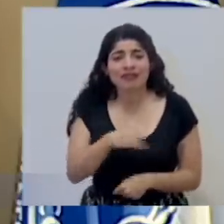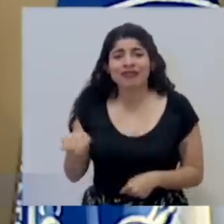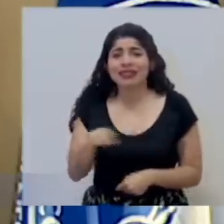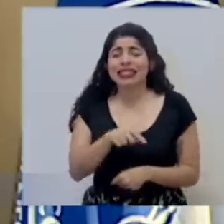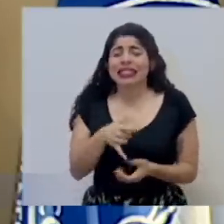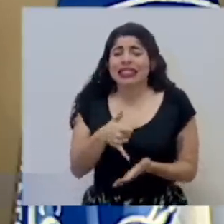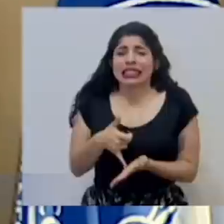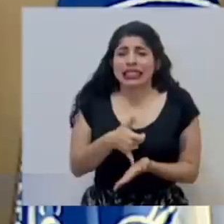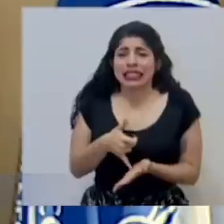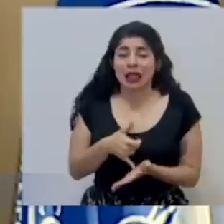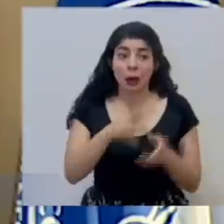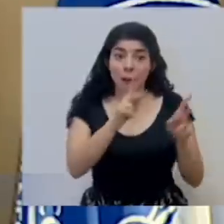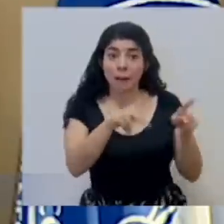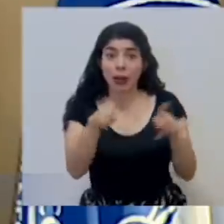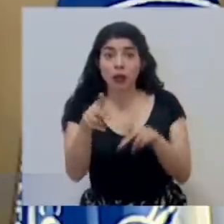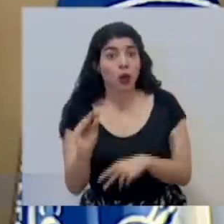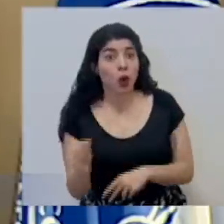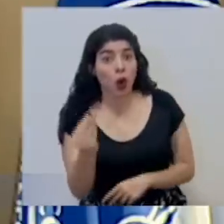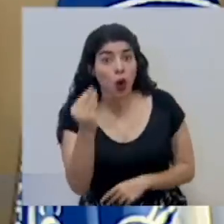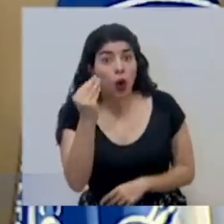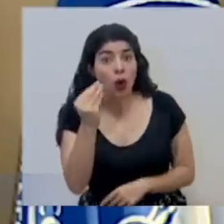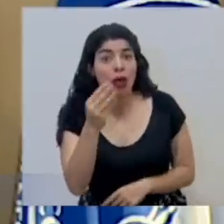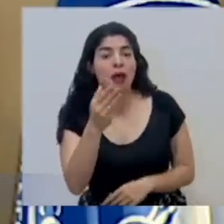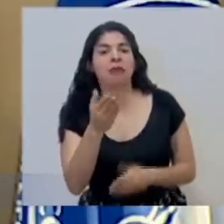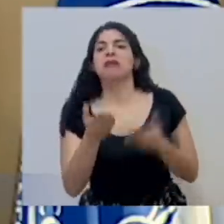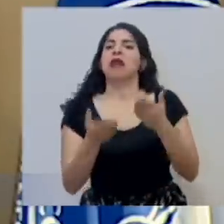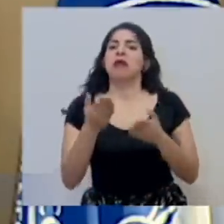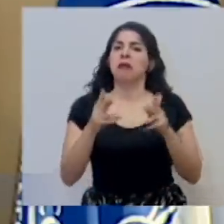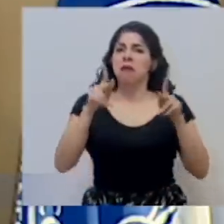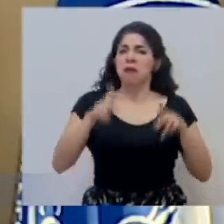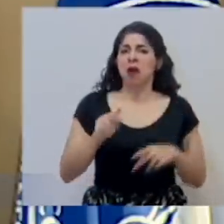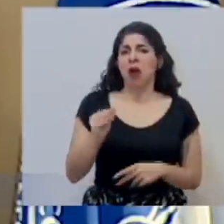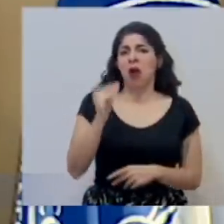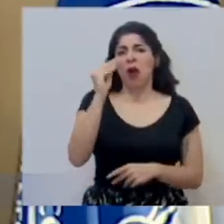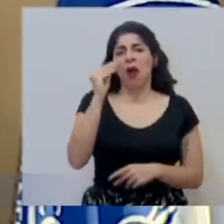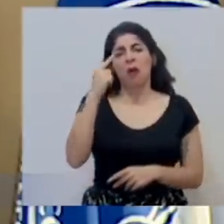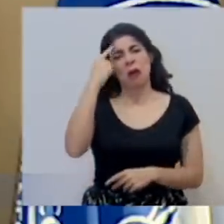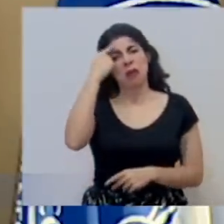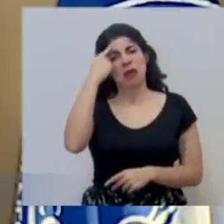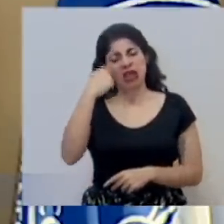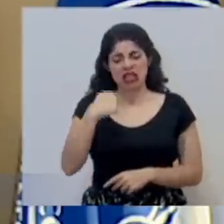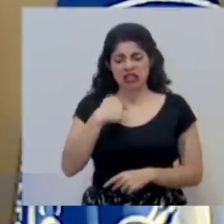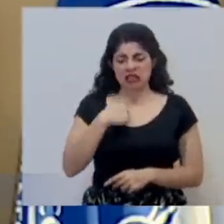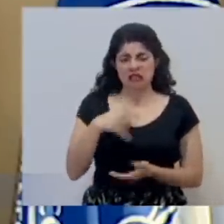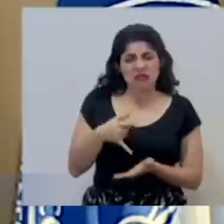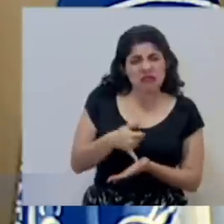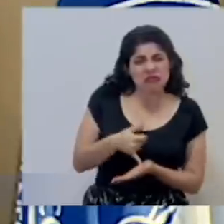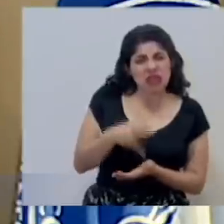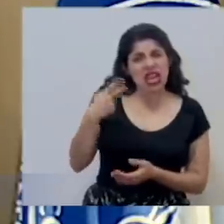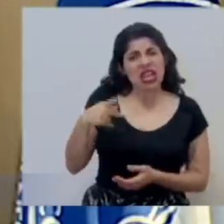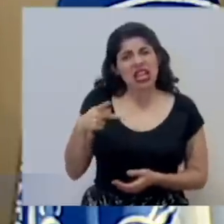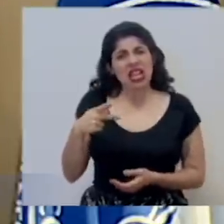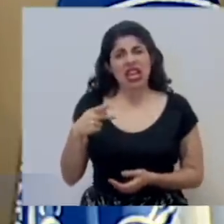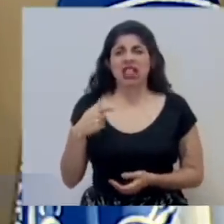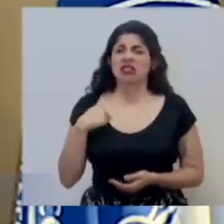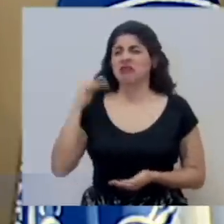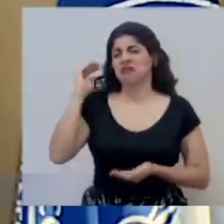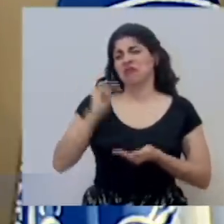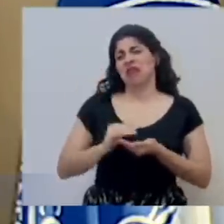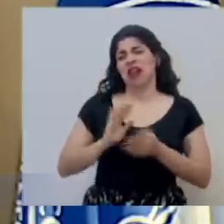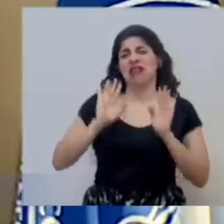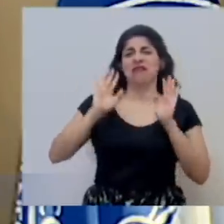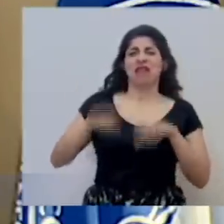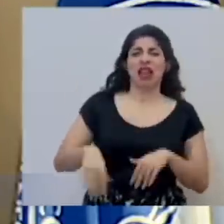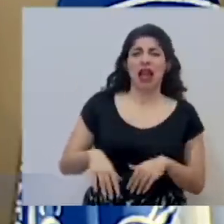a las personas jóvenes, tal vez quienes se consideran menos vulnerables o menos en riesgo.